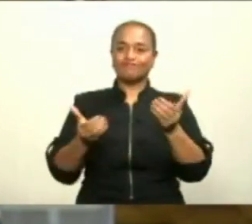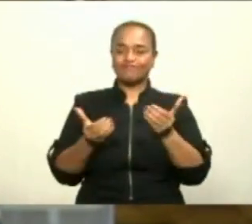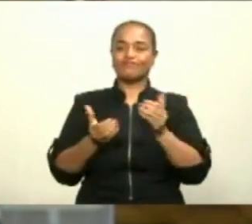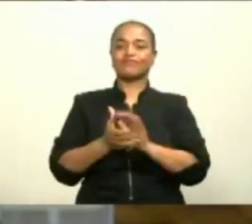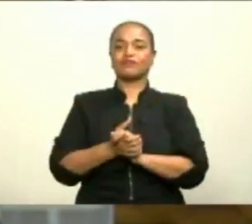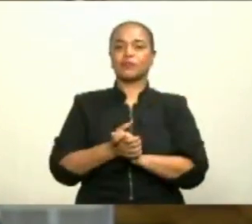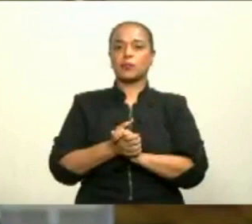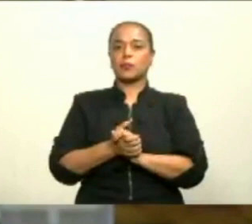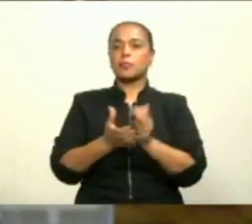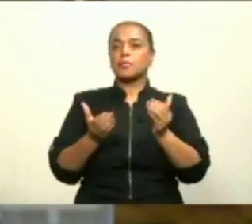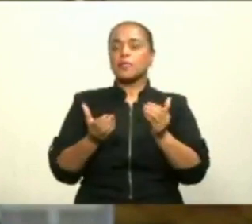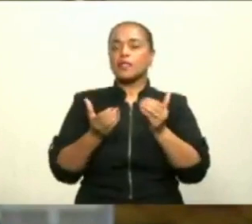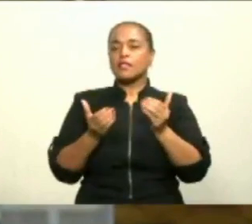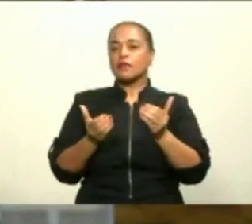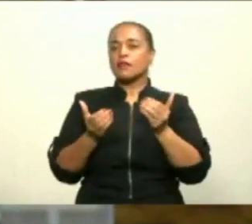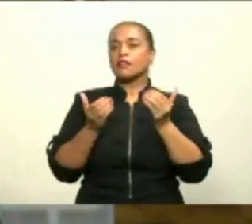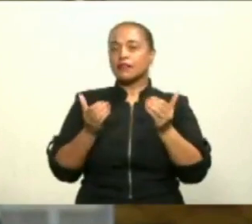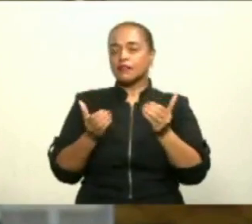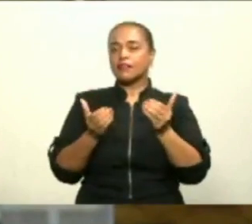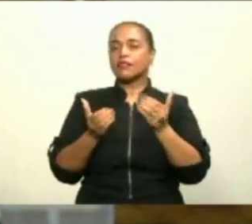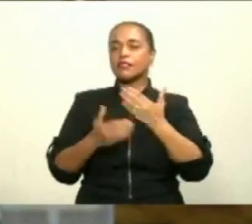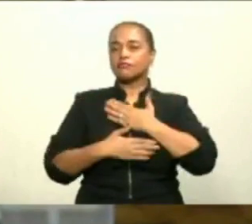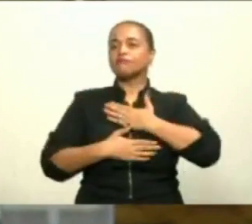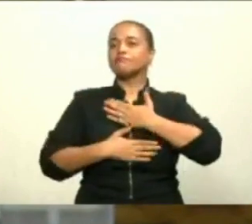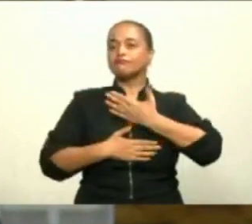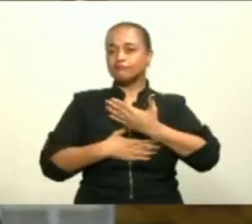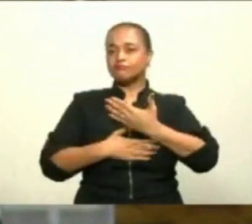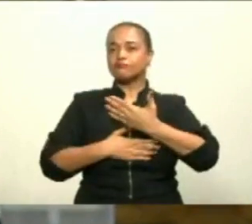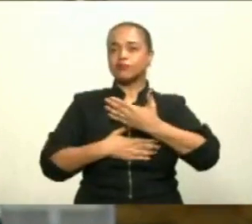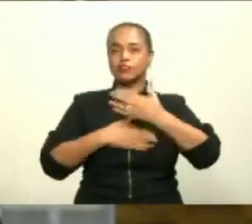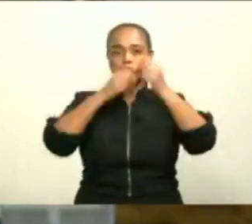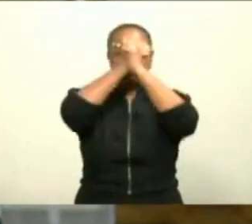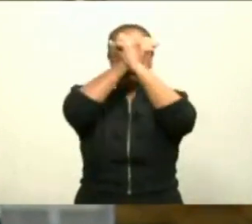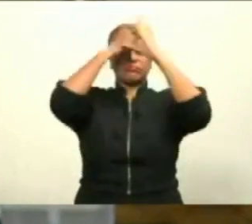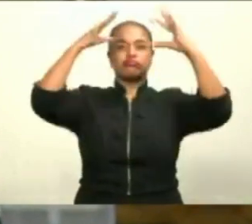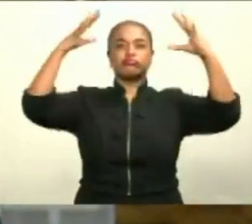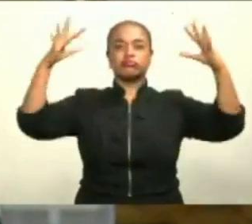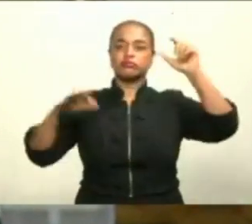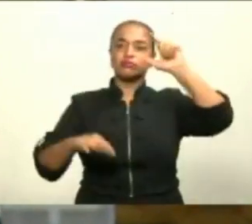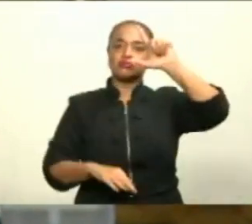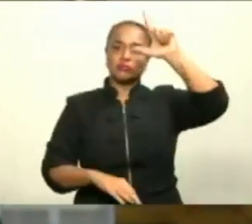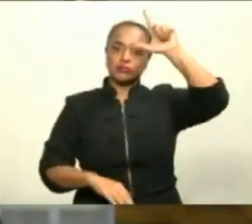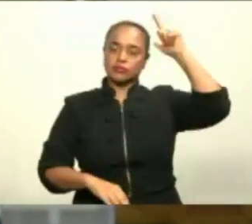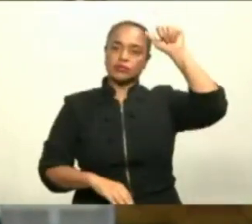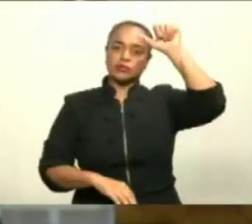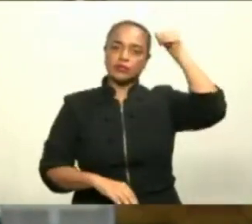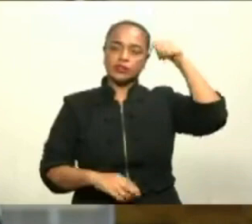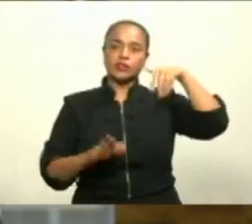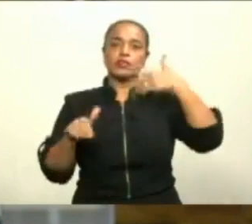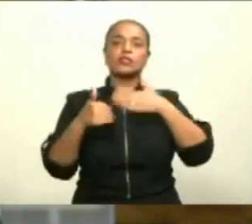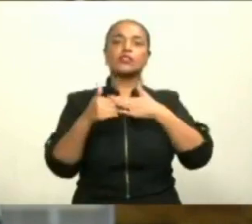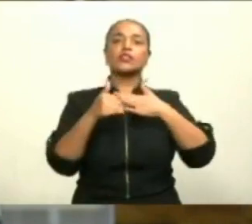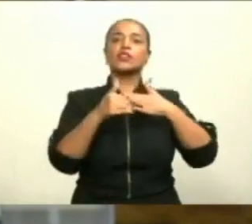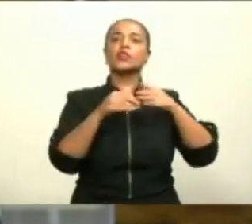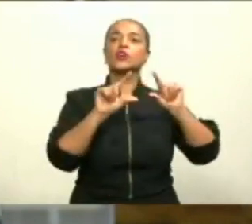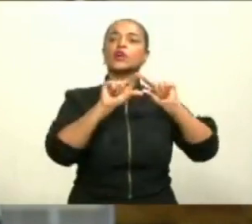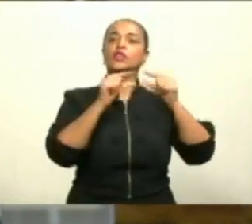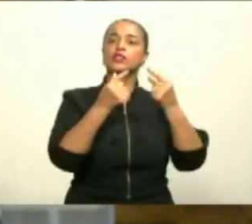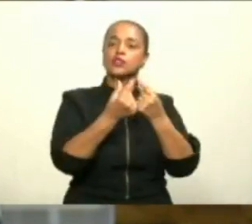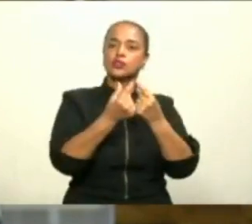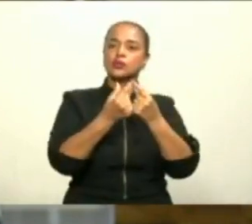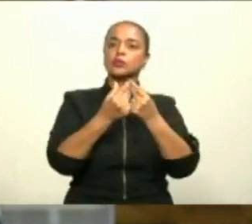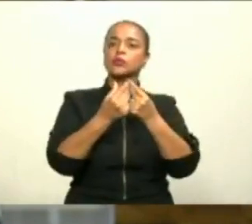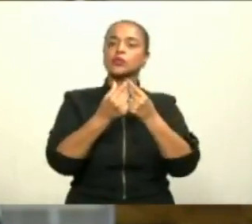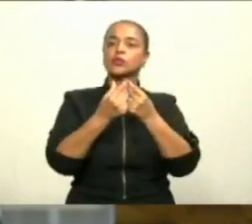quisiera resaltar la visión de nuestro presidente Luis Abinader cuando tomó la decisión de crear el Gabinete de Salud y